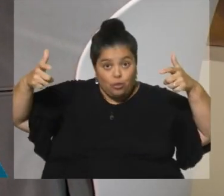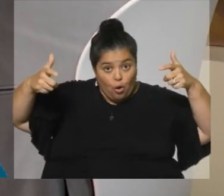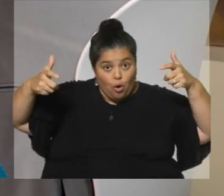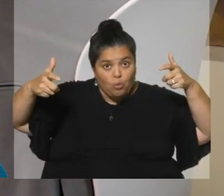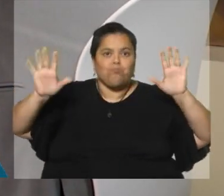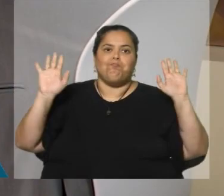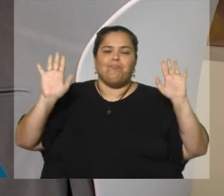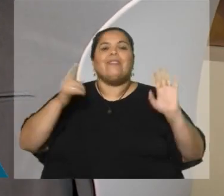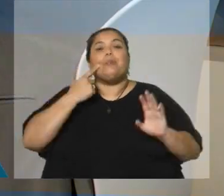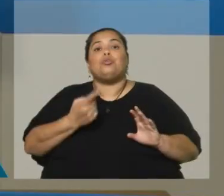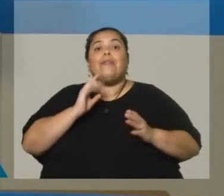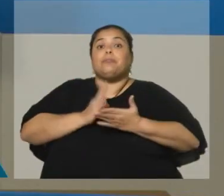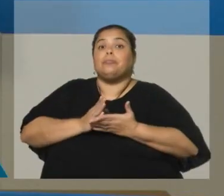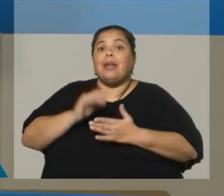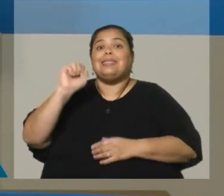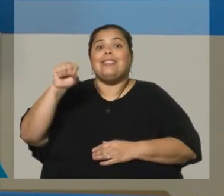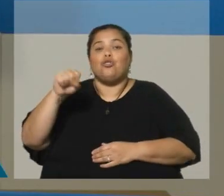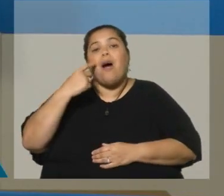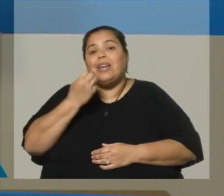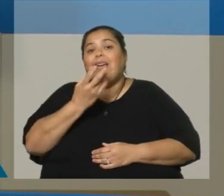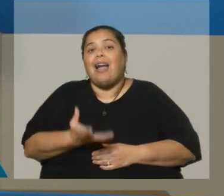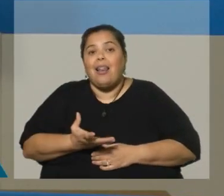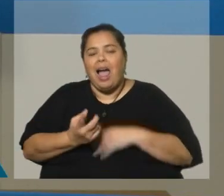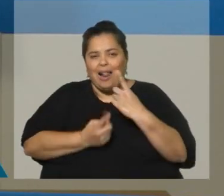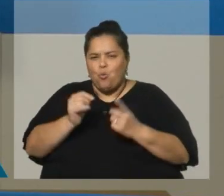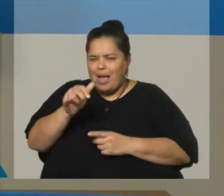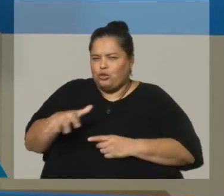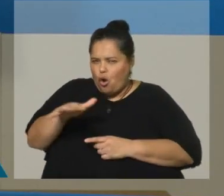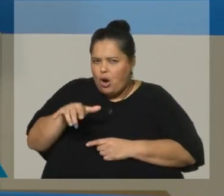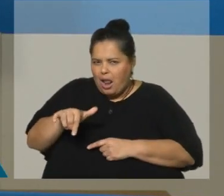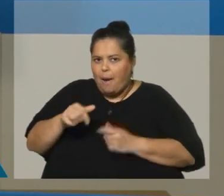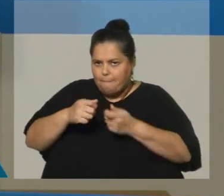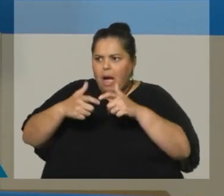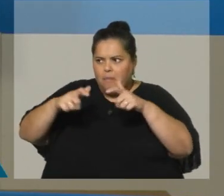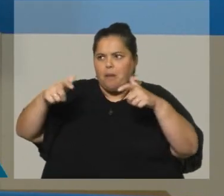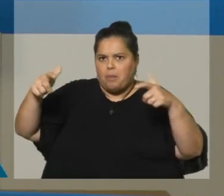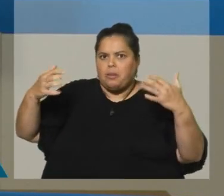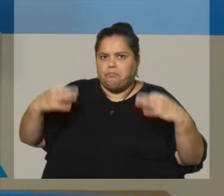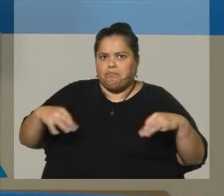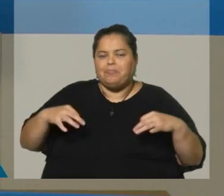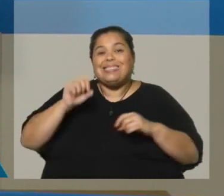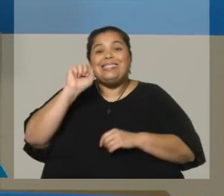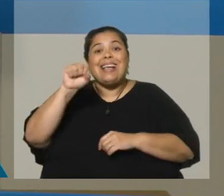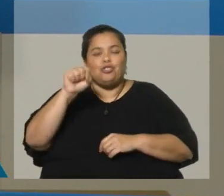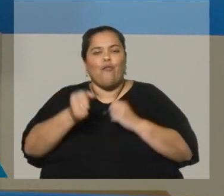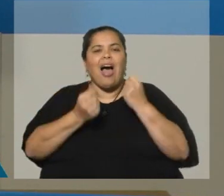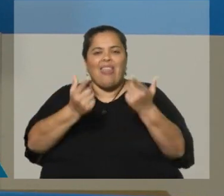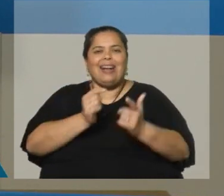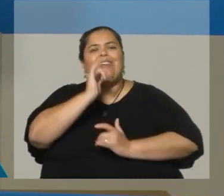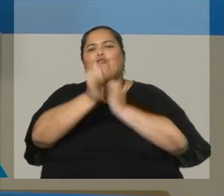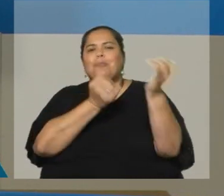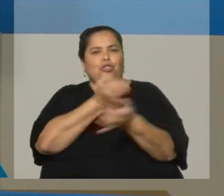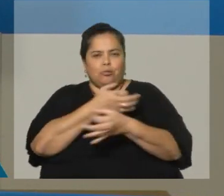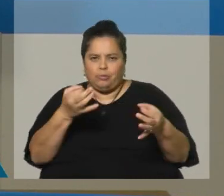veremos definitivamente en el censo, pero yo creo que hay algunas zonas que han crecido de forma bastante importante. El censo va arrojar una información exacta.